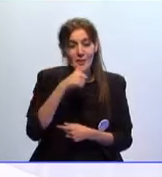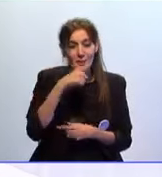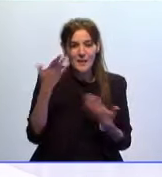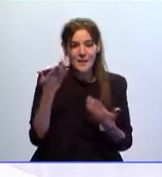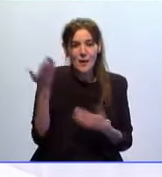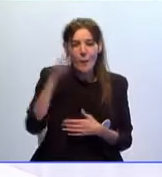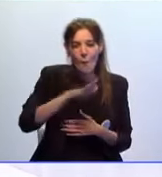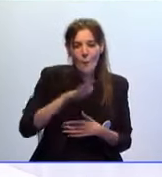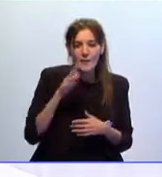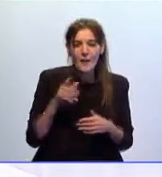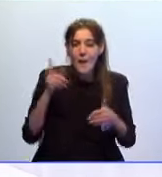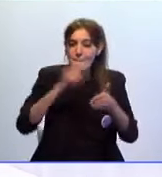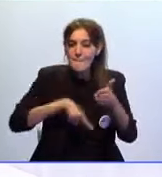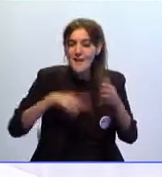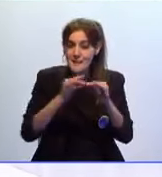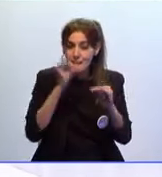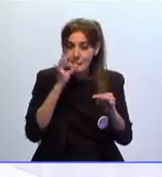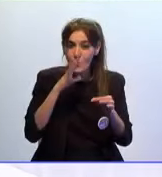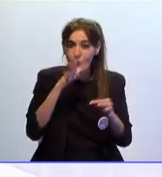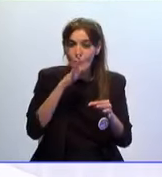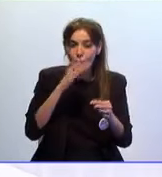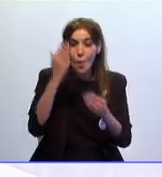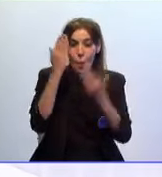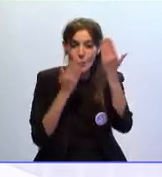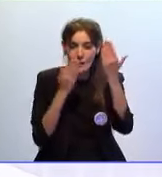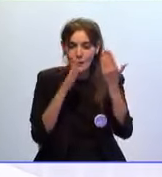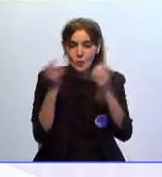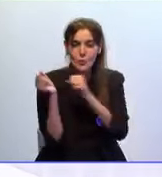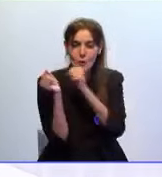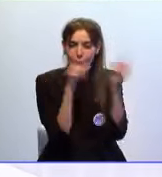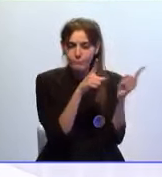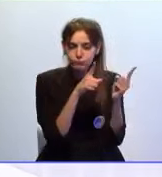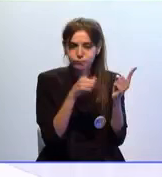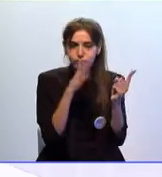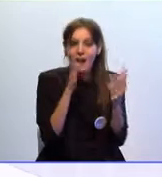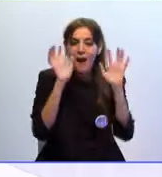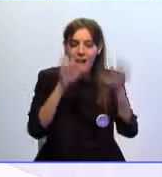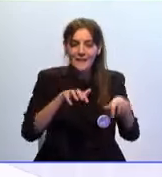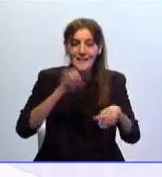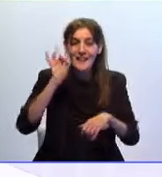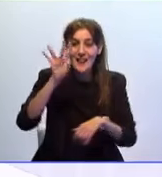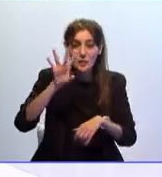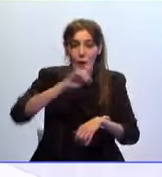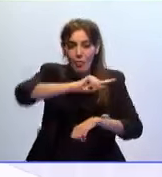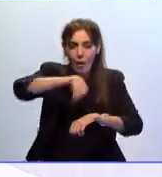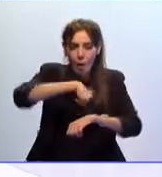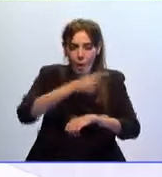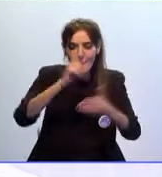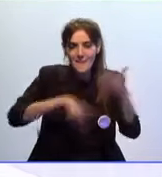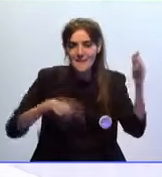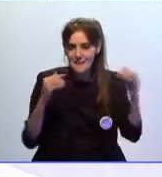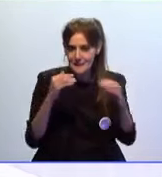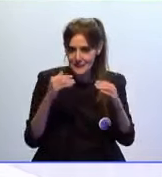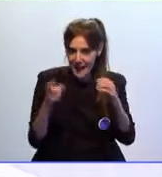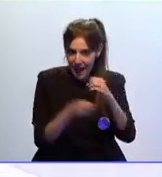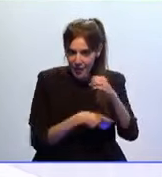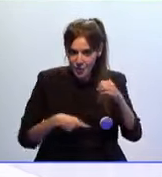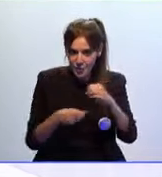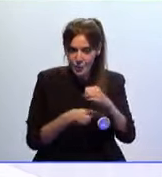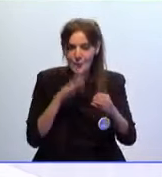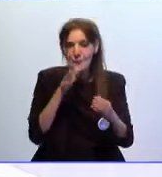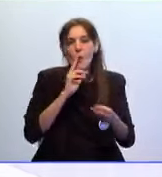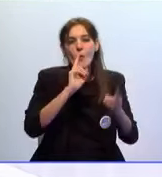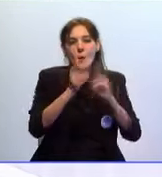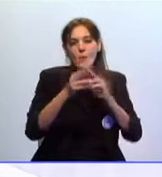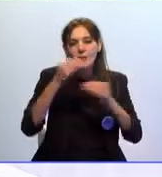fallecía a principios de septiembre tras sufrir un ictus y una evacuación a Cádiz de 14 horas en el mes de agosto. Ha sido en respuesta a una